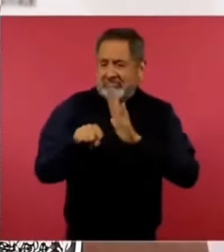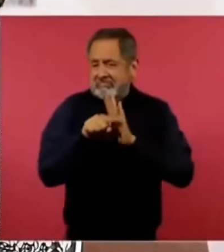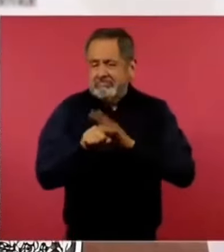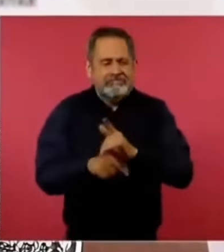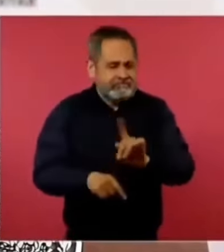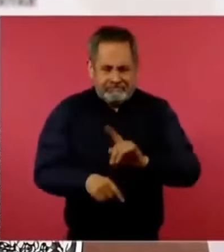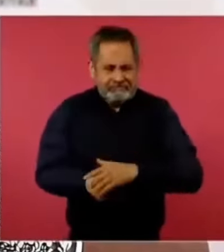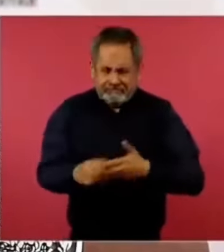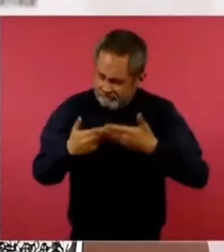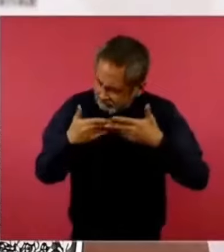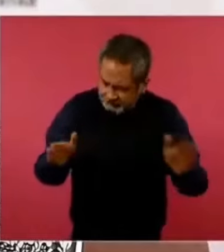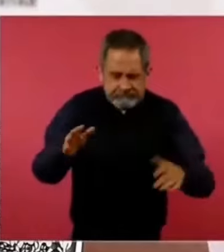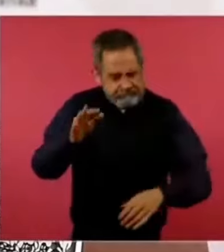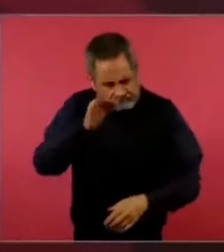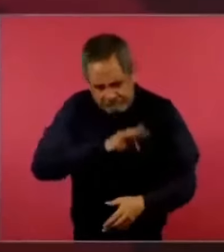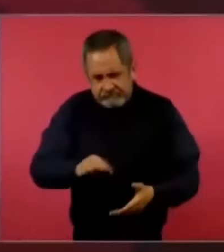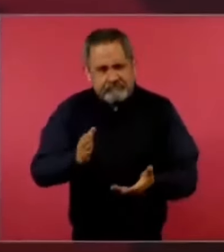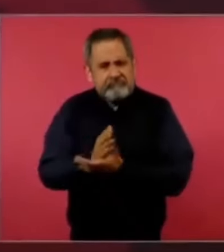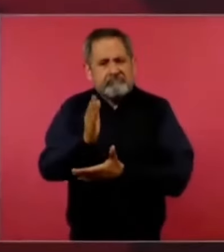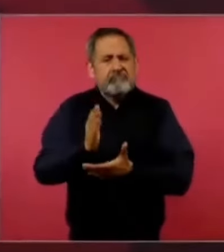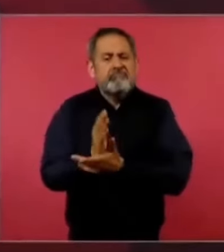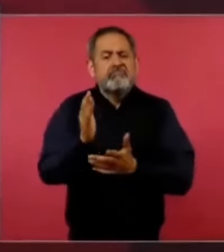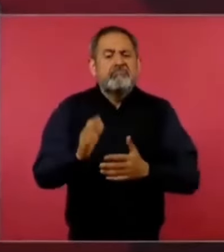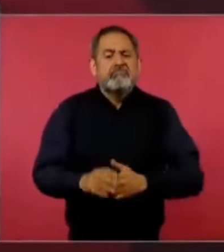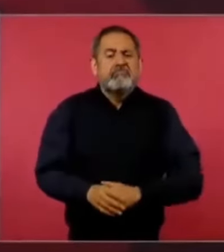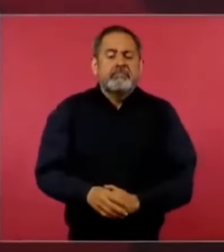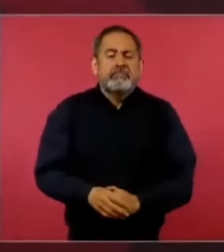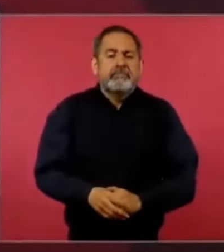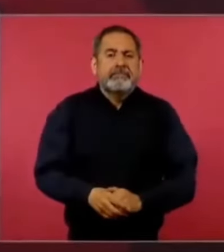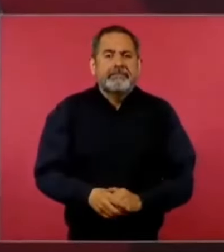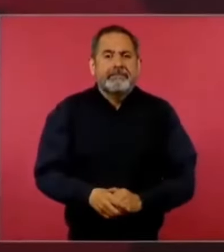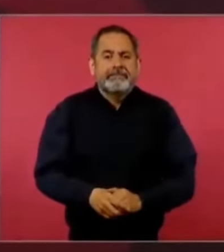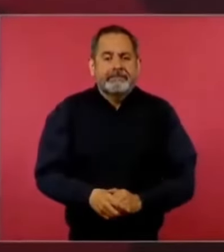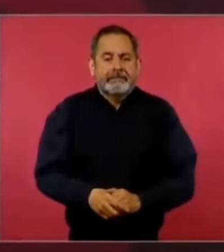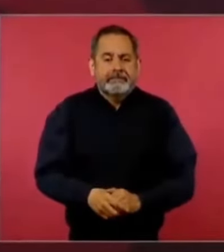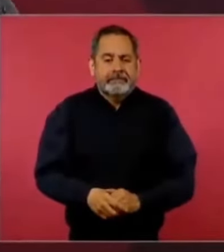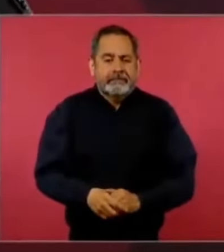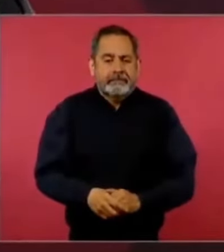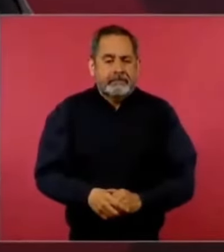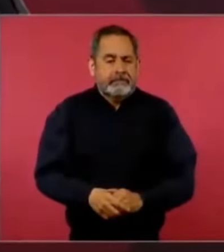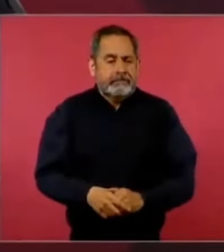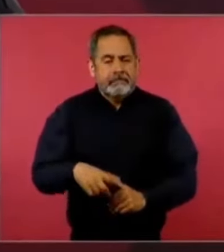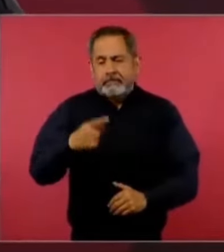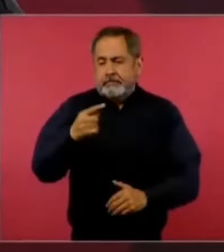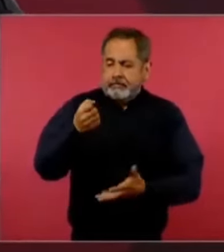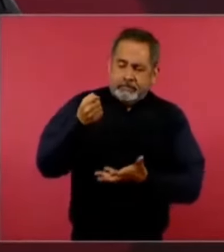en uso de dinero,